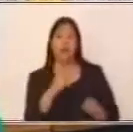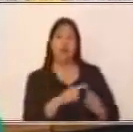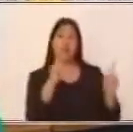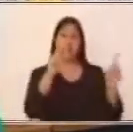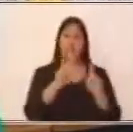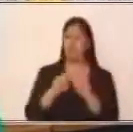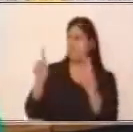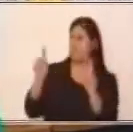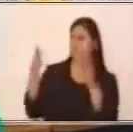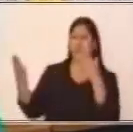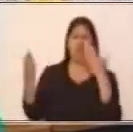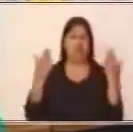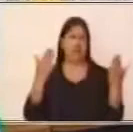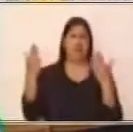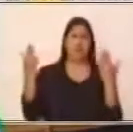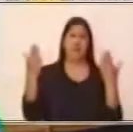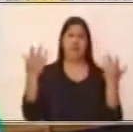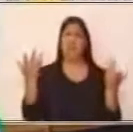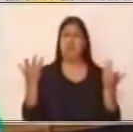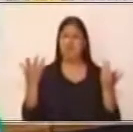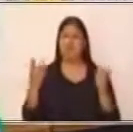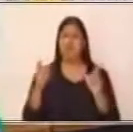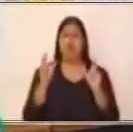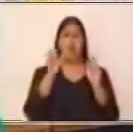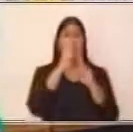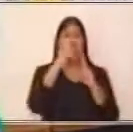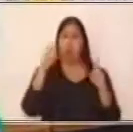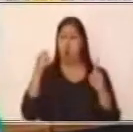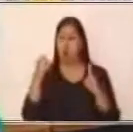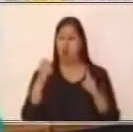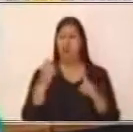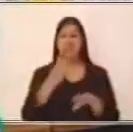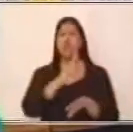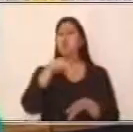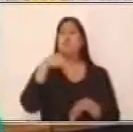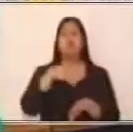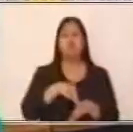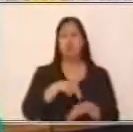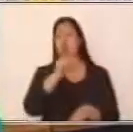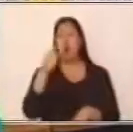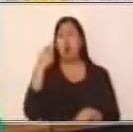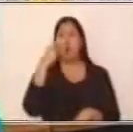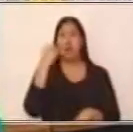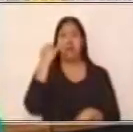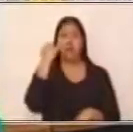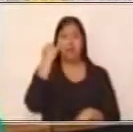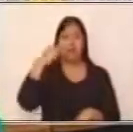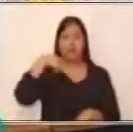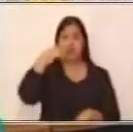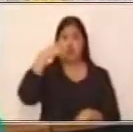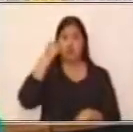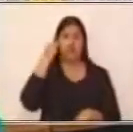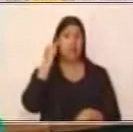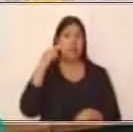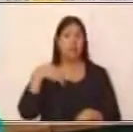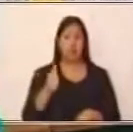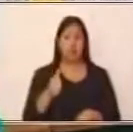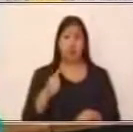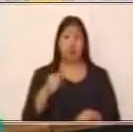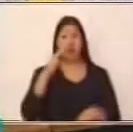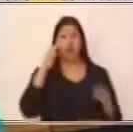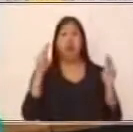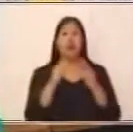sintagma, entre una oración simple. Y yo creo que ahí identificas muy bien los sintagmas. Conoces también que las